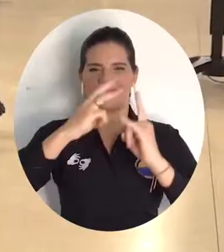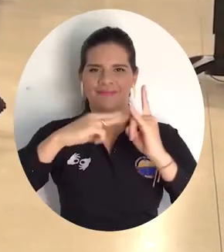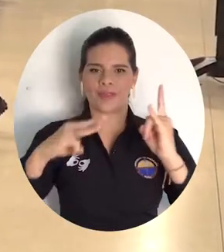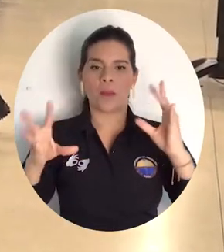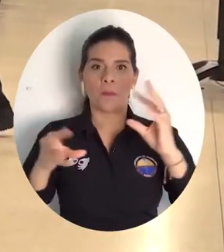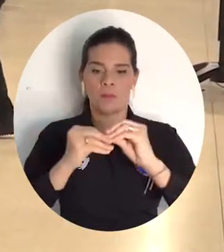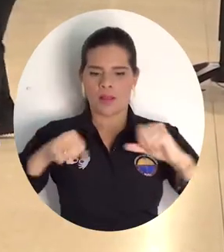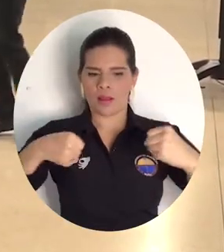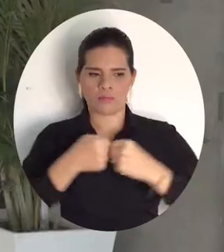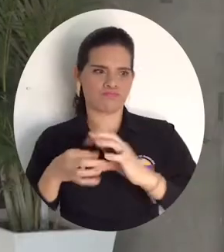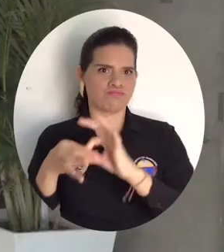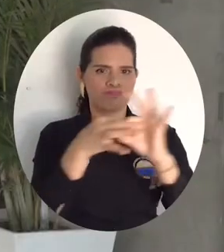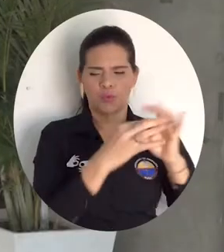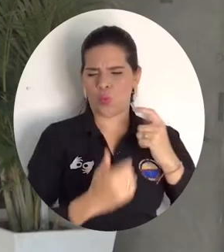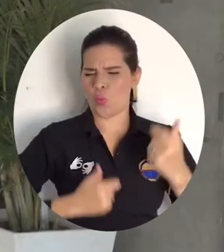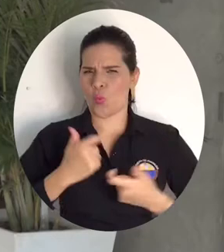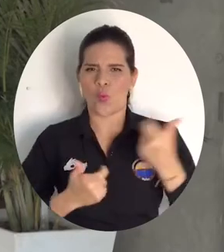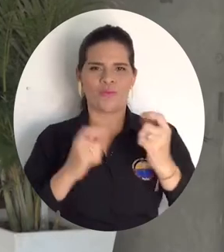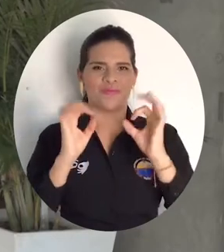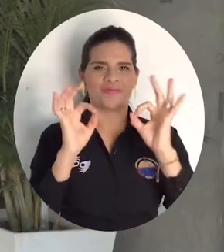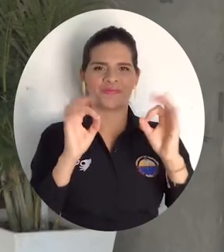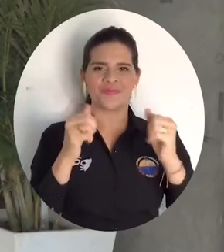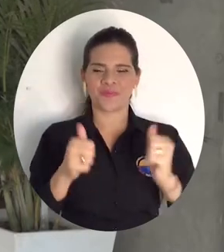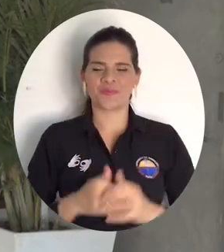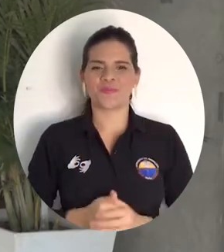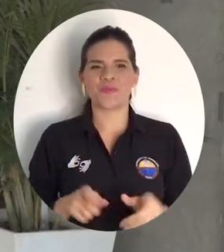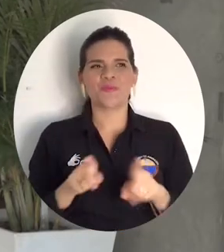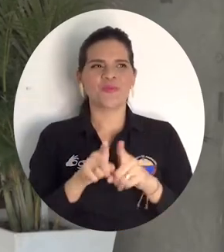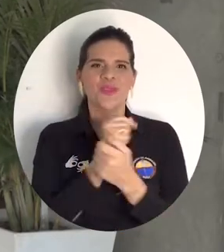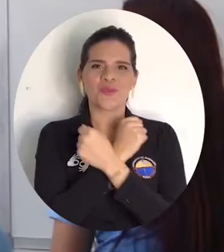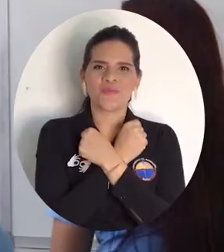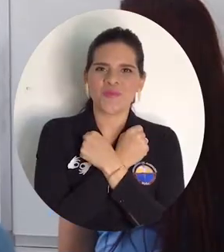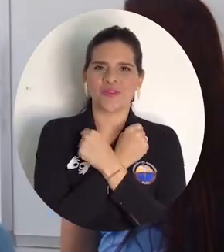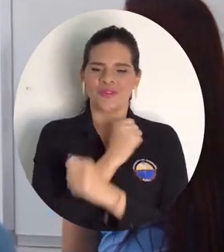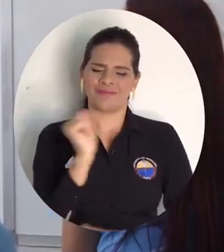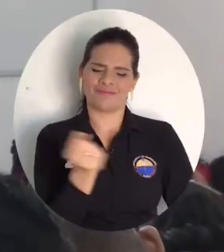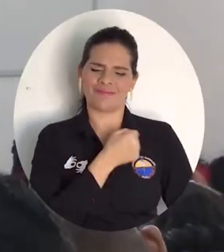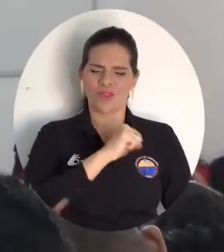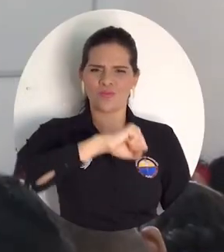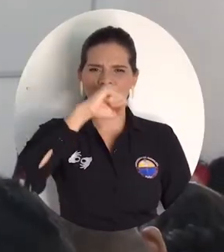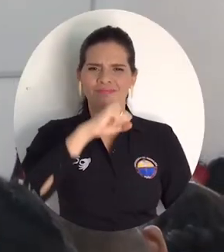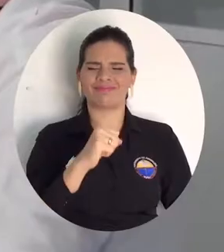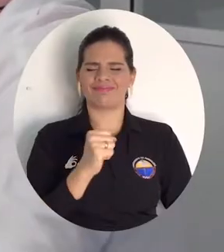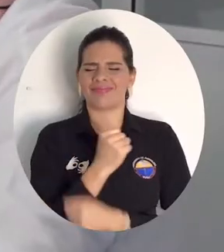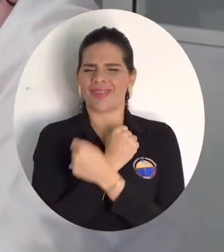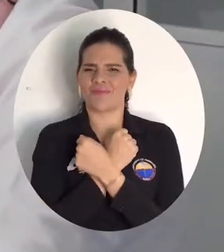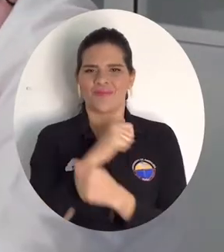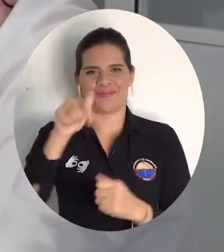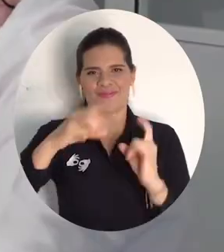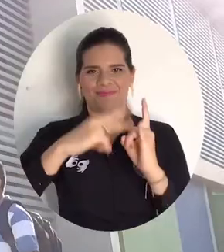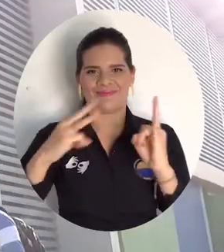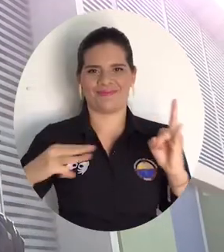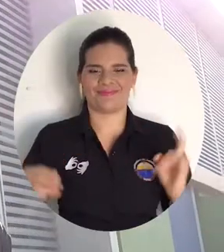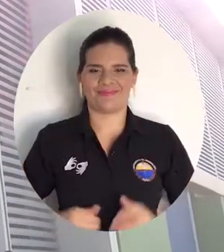y todo el equipo que ha venido trabajando. Y es todo ese amor y ese sentido de pertenencia que le